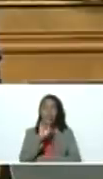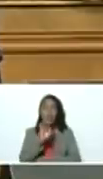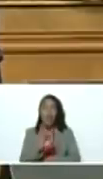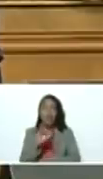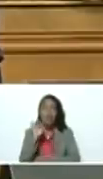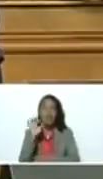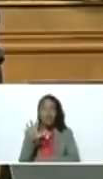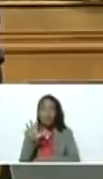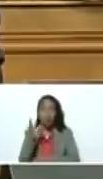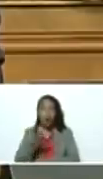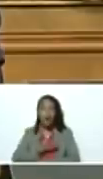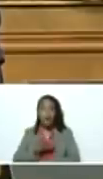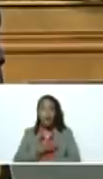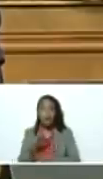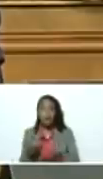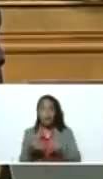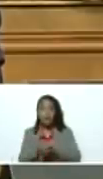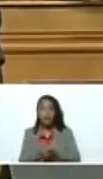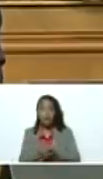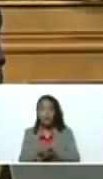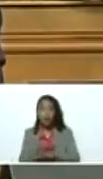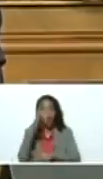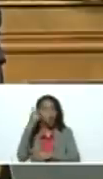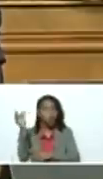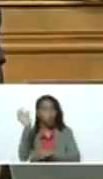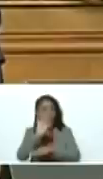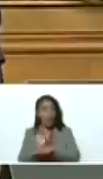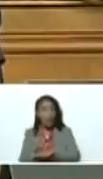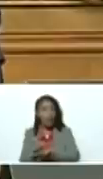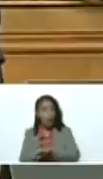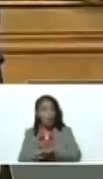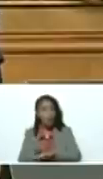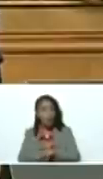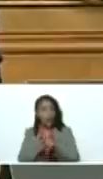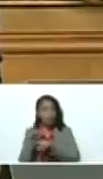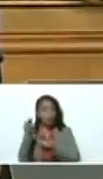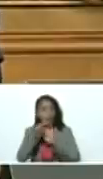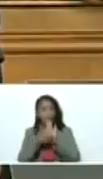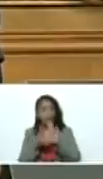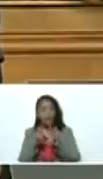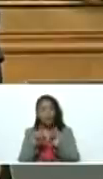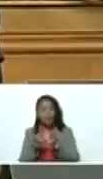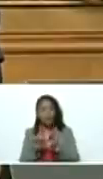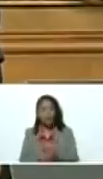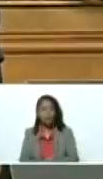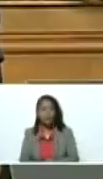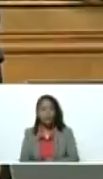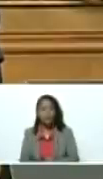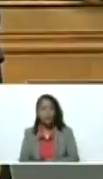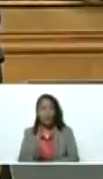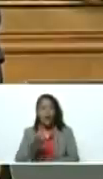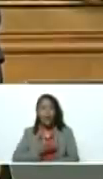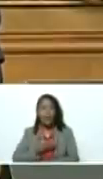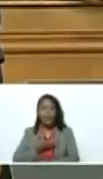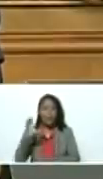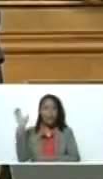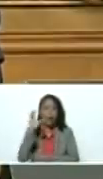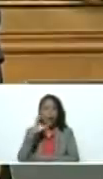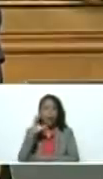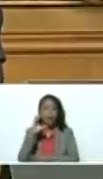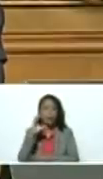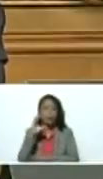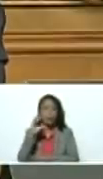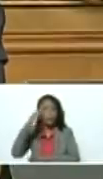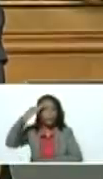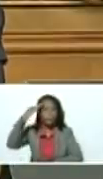alcaldías se incorporan al consejo federal de gobierno en su nivel de secretaría la alcaldesa de caracas carmen